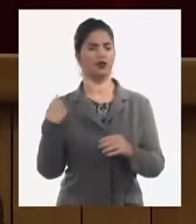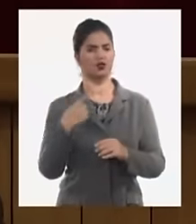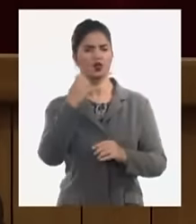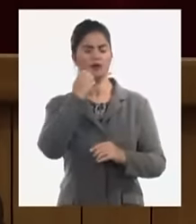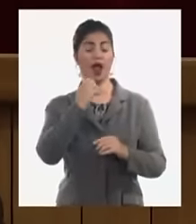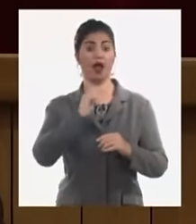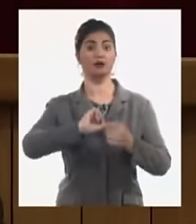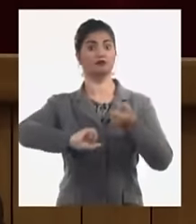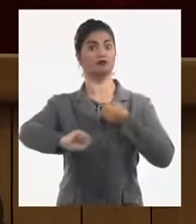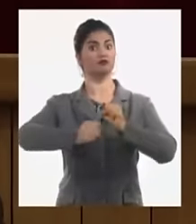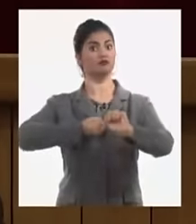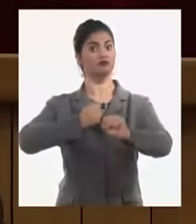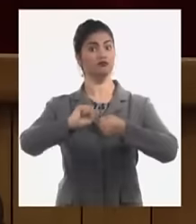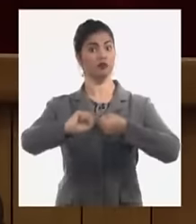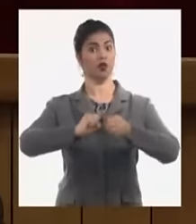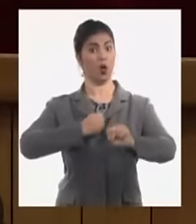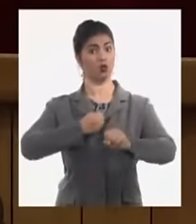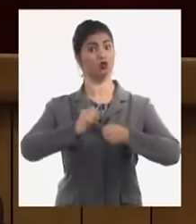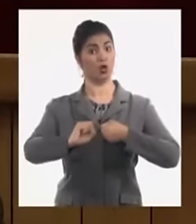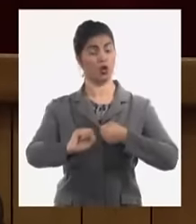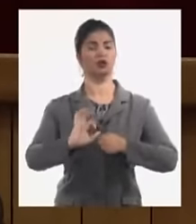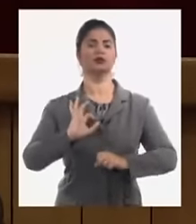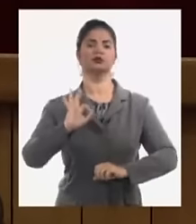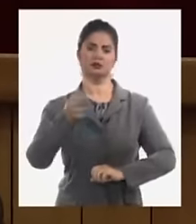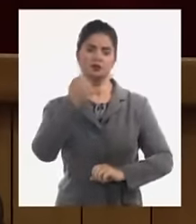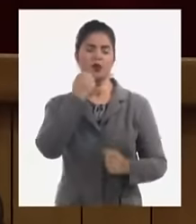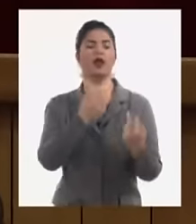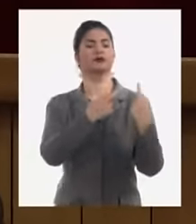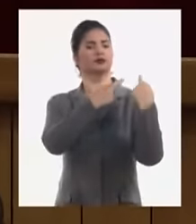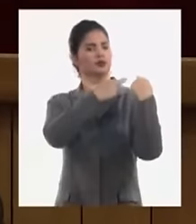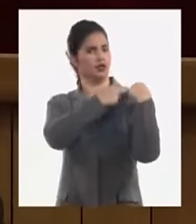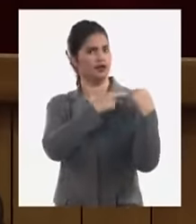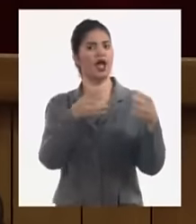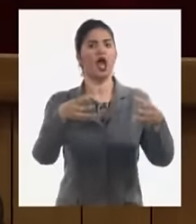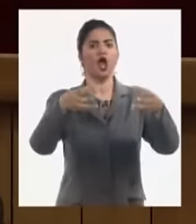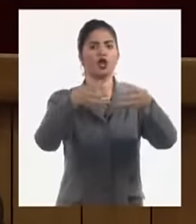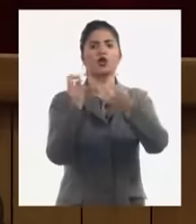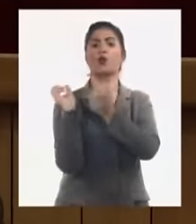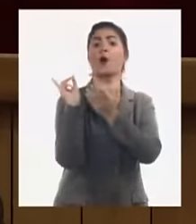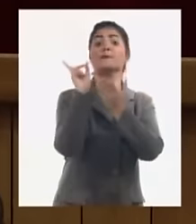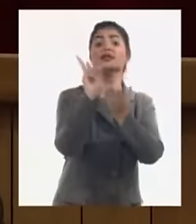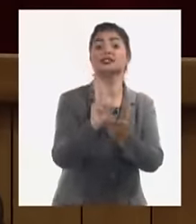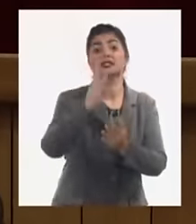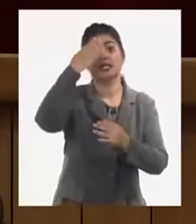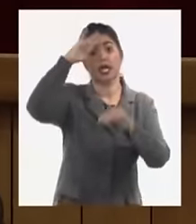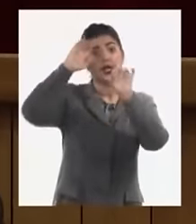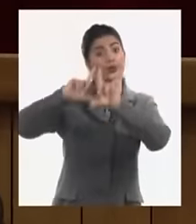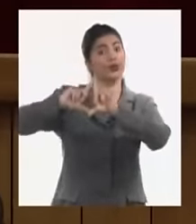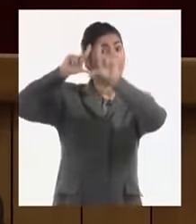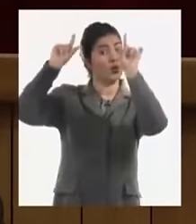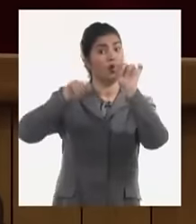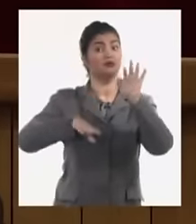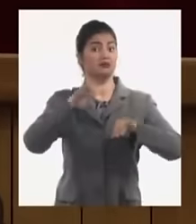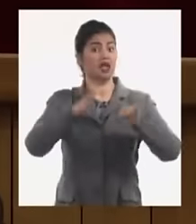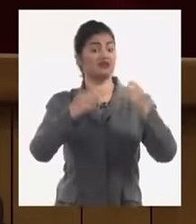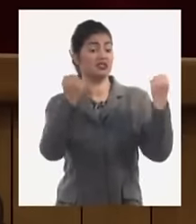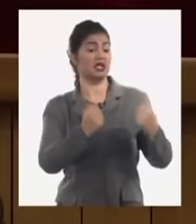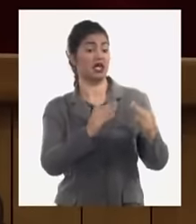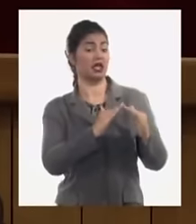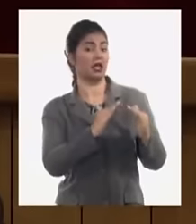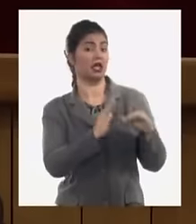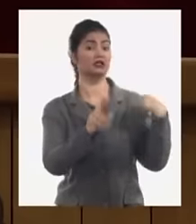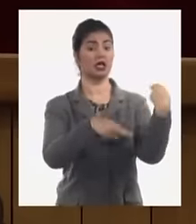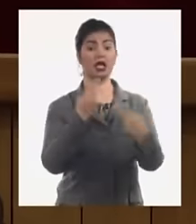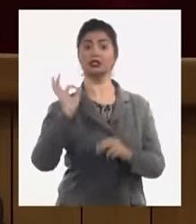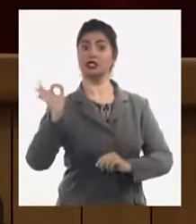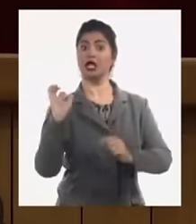más exigente establecer los mecanismos de control los grupos de inspecciones que a veces no juegan el papel que tienen que jugar un grupo